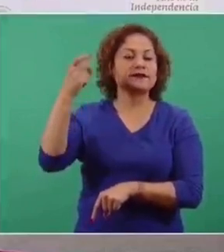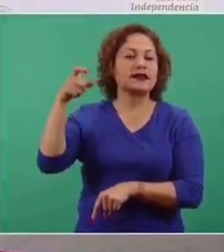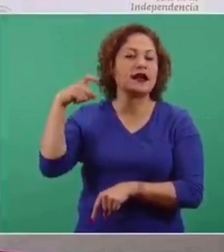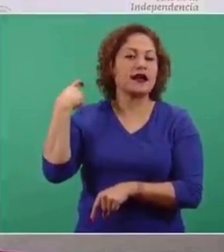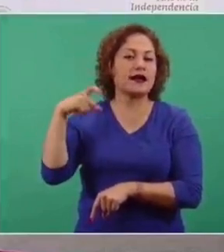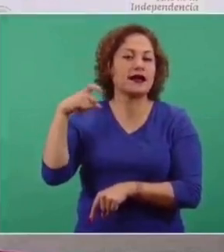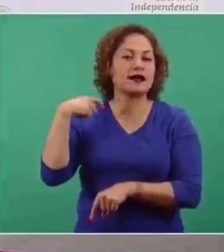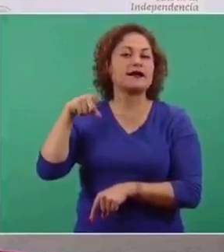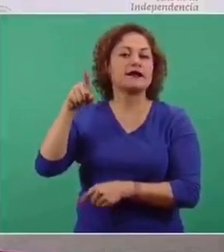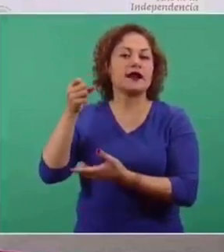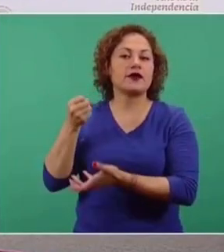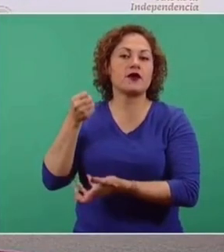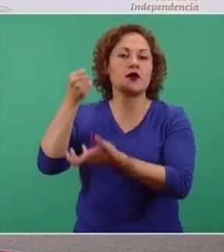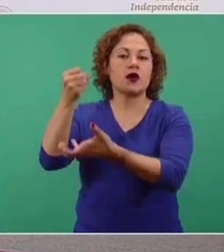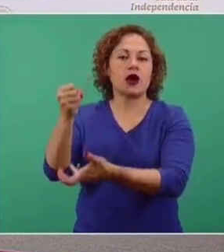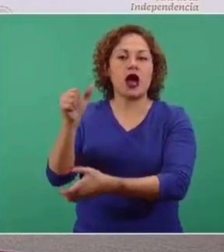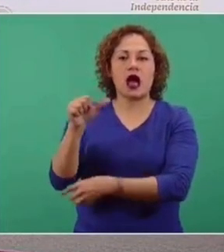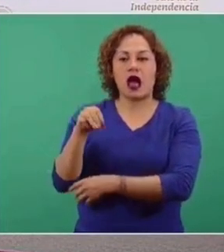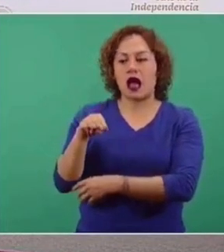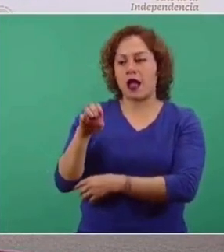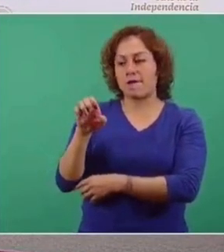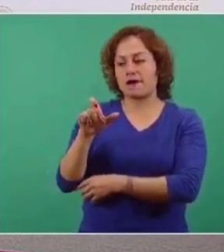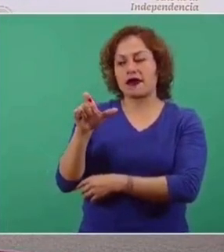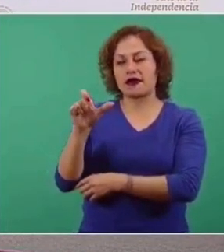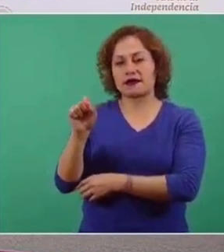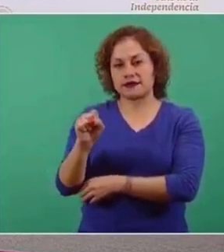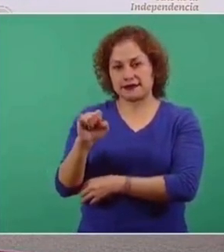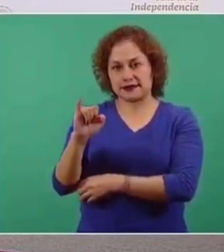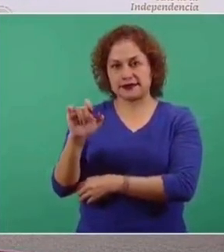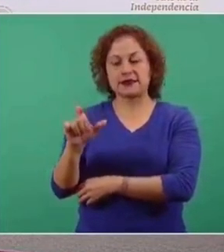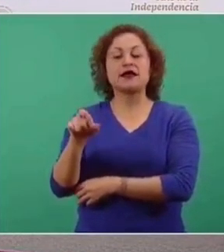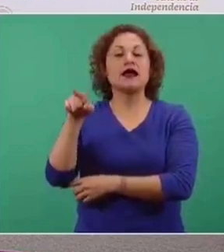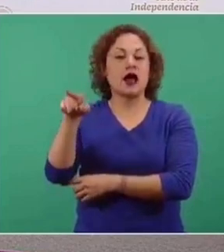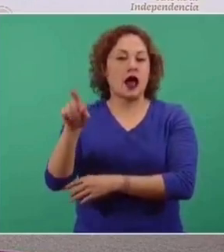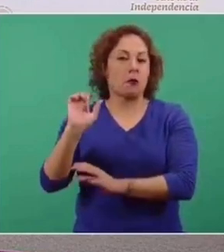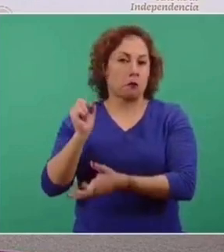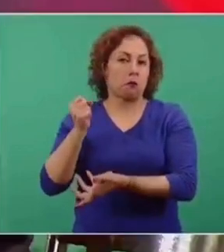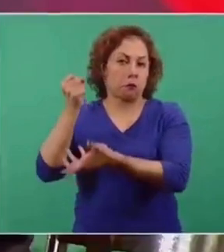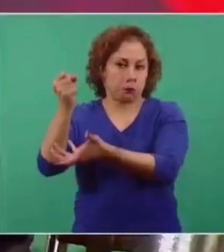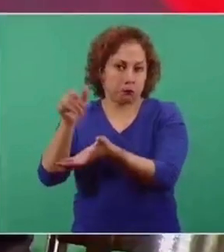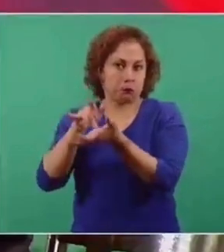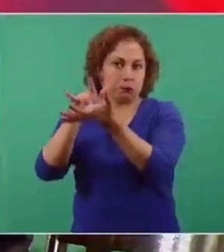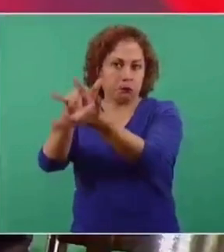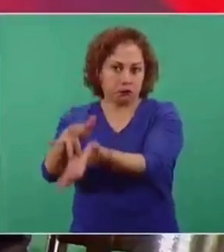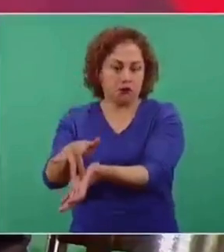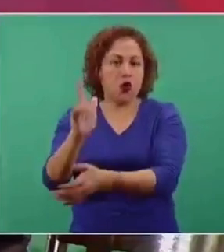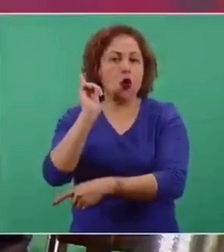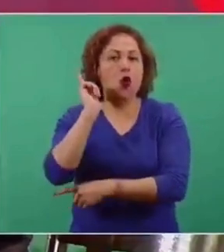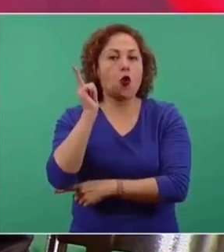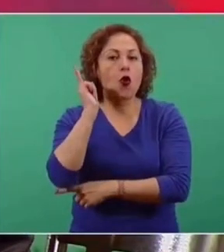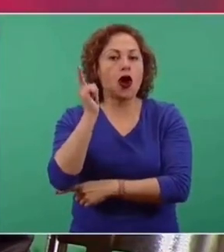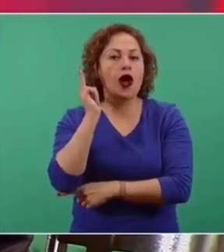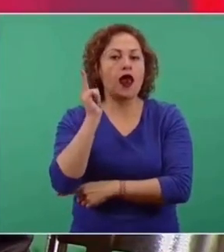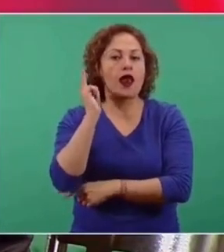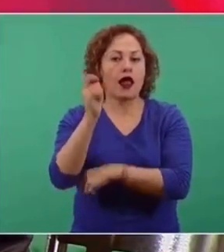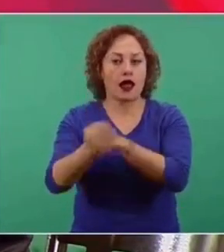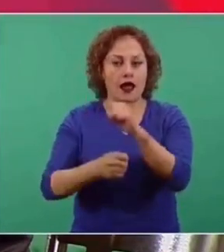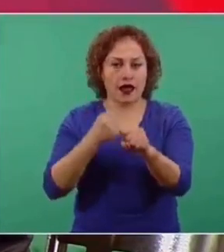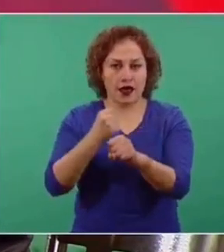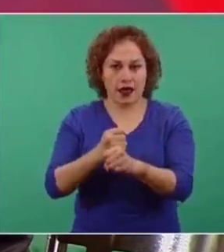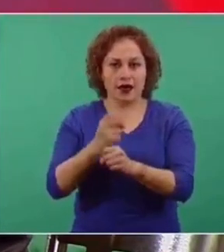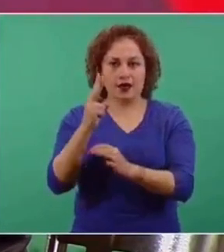me equivoco, de Amexid y pues esperemos que este año sea suficiente para que los resultados de